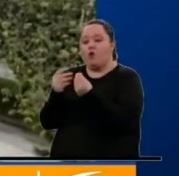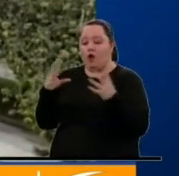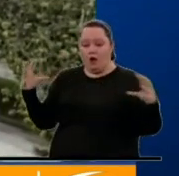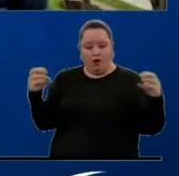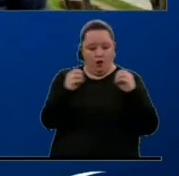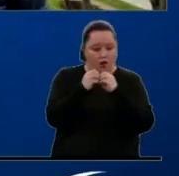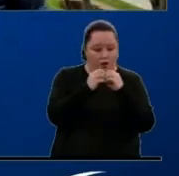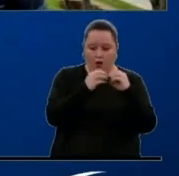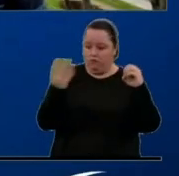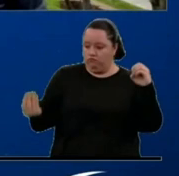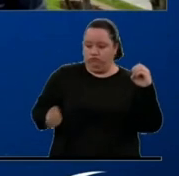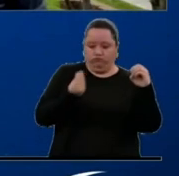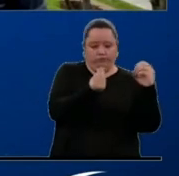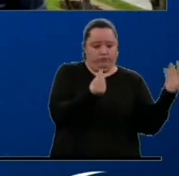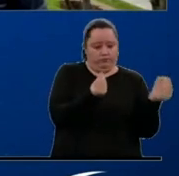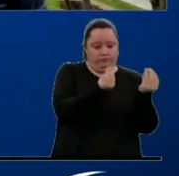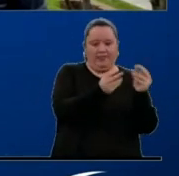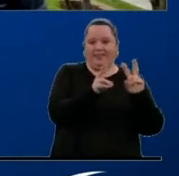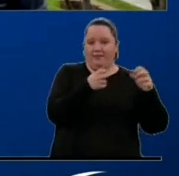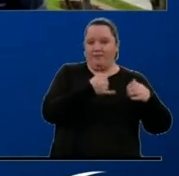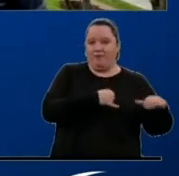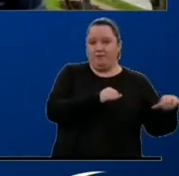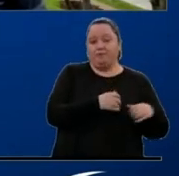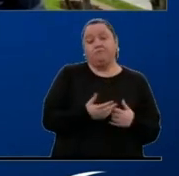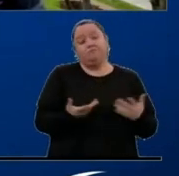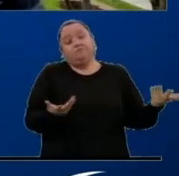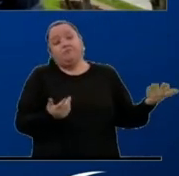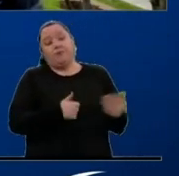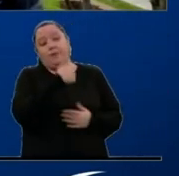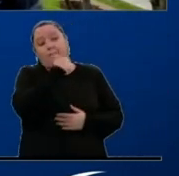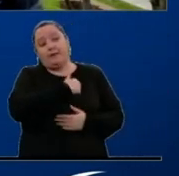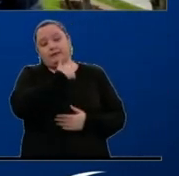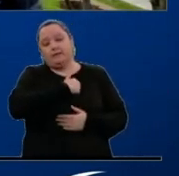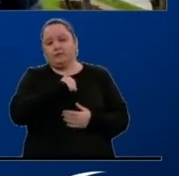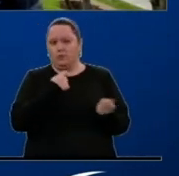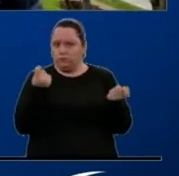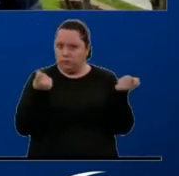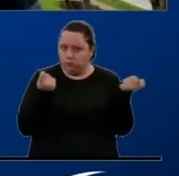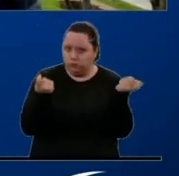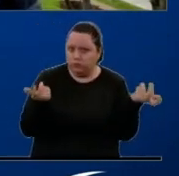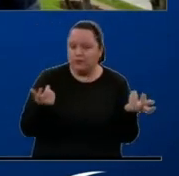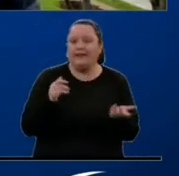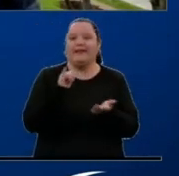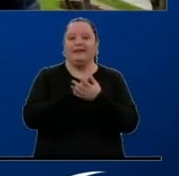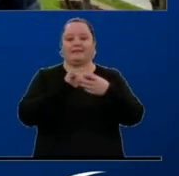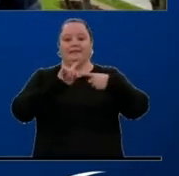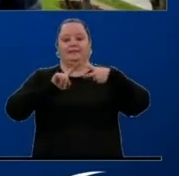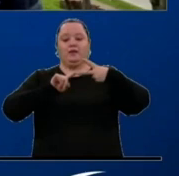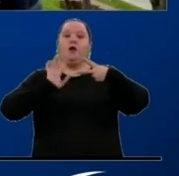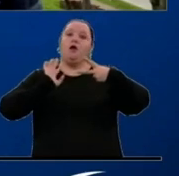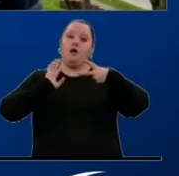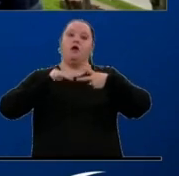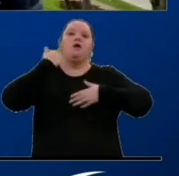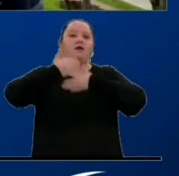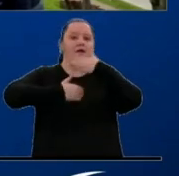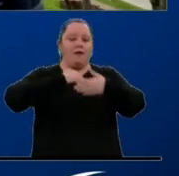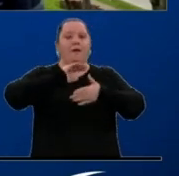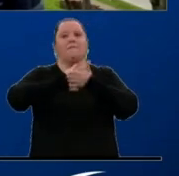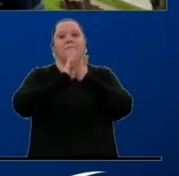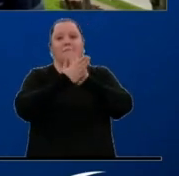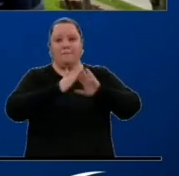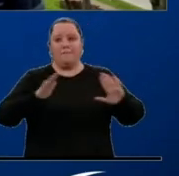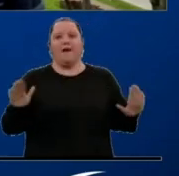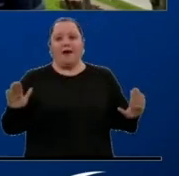disidencias. Finalmente, entonces, Ariel, paciencia y prudencia, los dos elementos que nos pueden llevar a un proceso de paz y